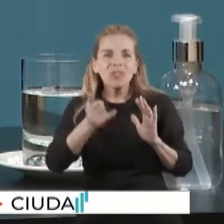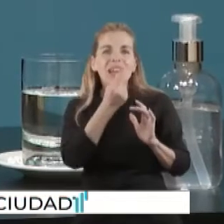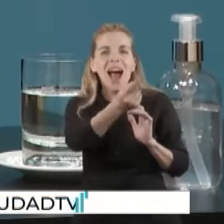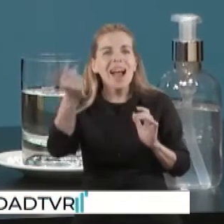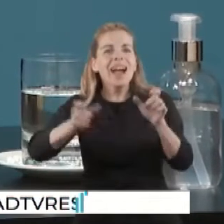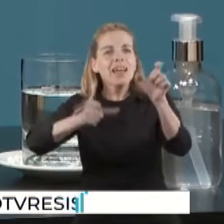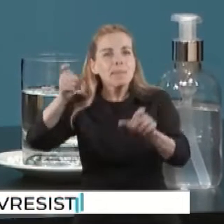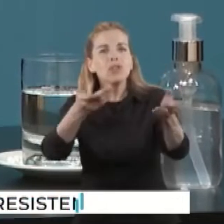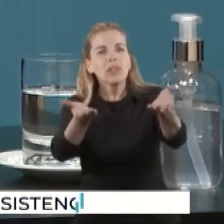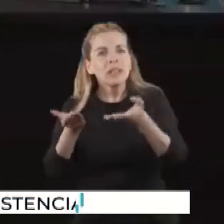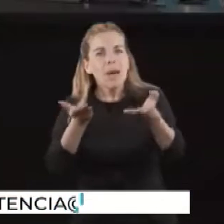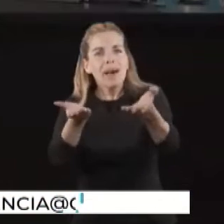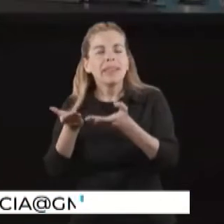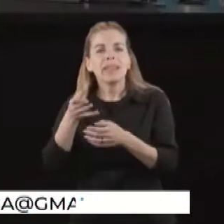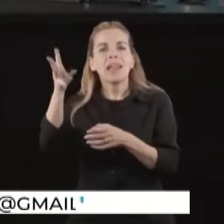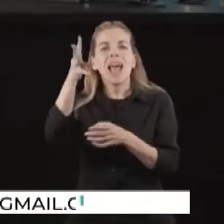inscribirse.